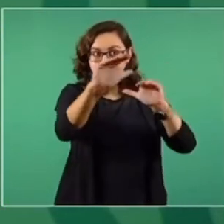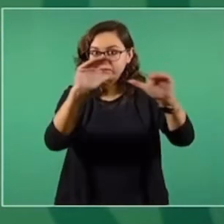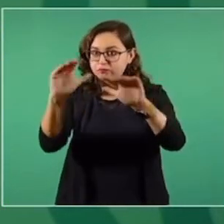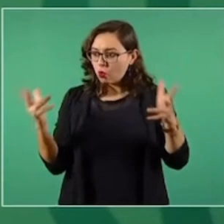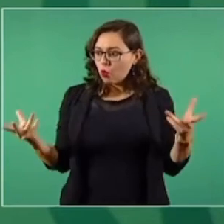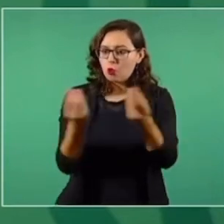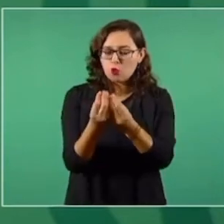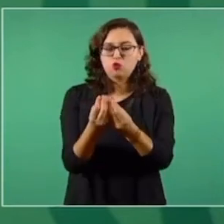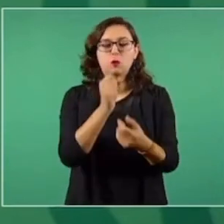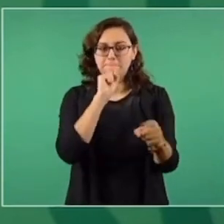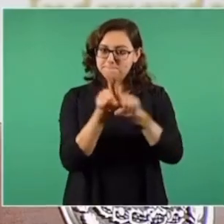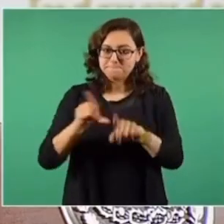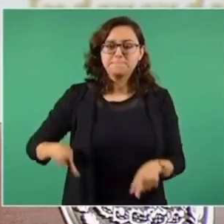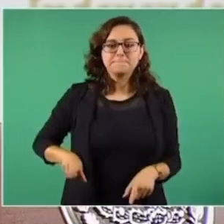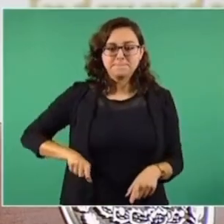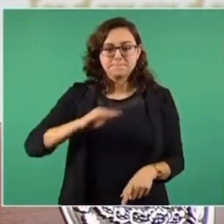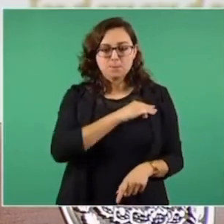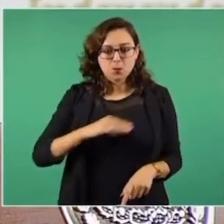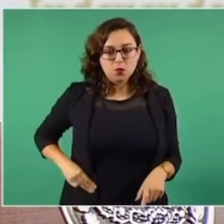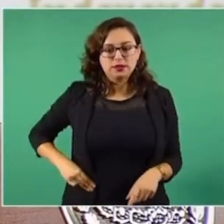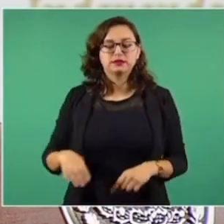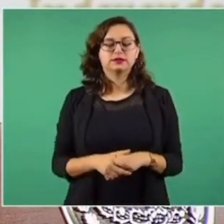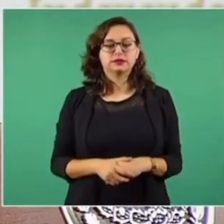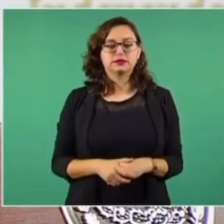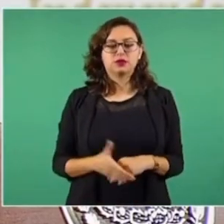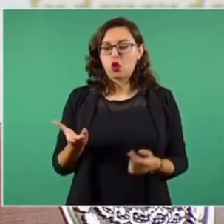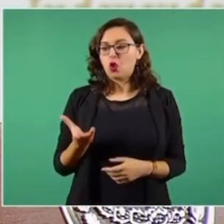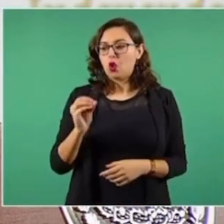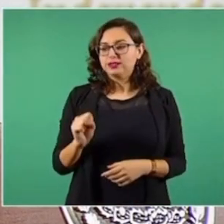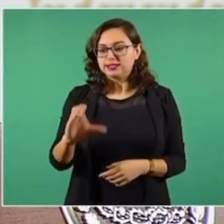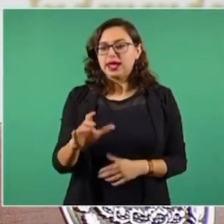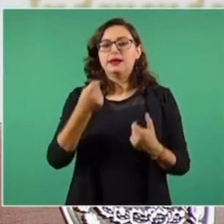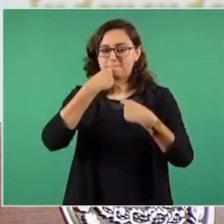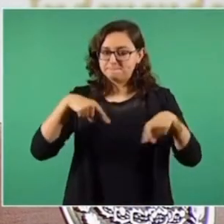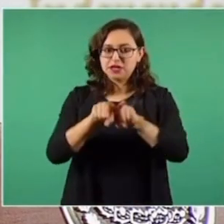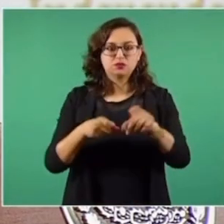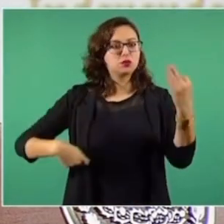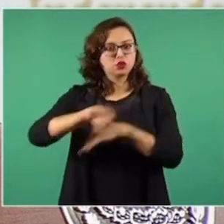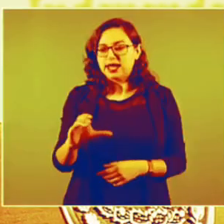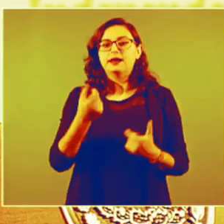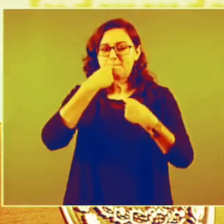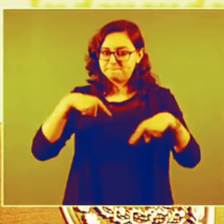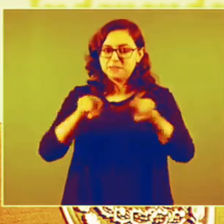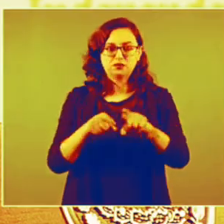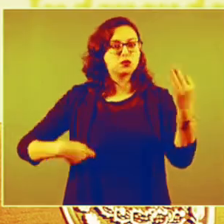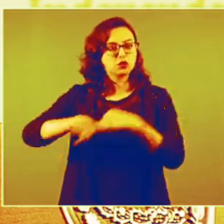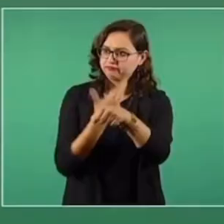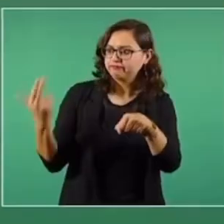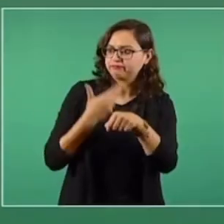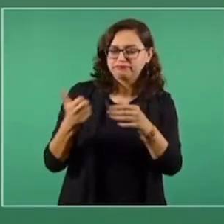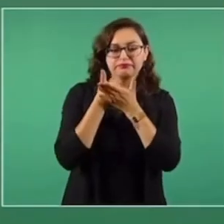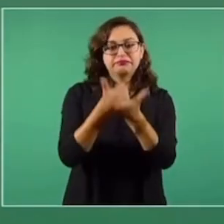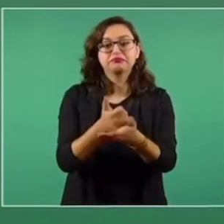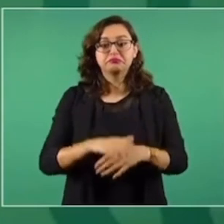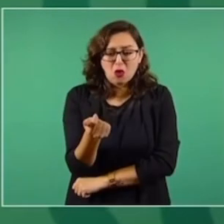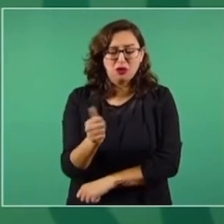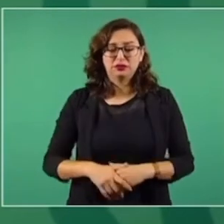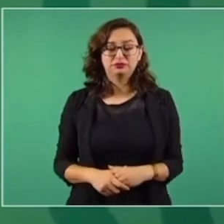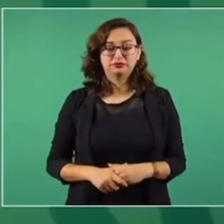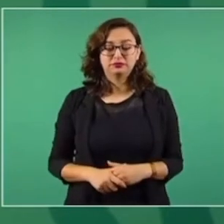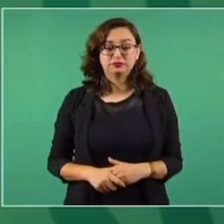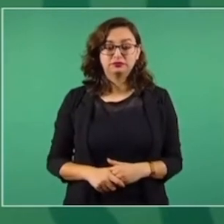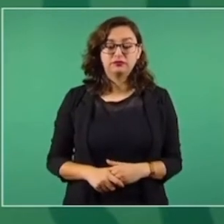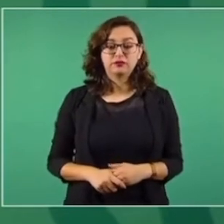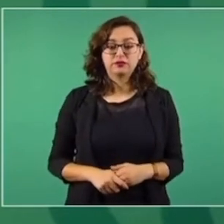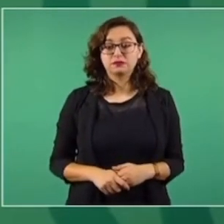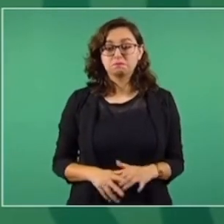que apoyen los gobiernos municipales, que apoyen las organizaciones sociales, que apoyen todos los ciudadanos, que apoyen todos los ciudadanos. No costaría. Hasta